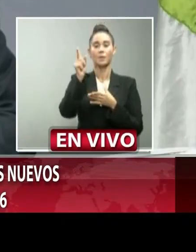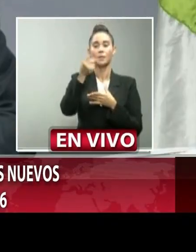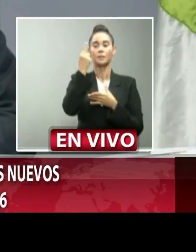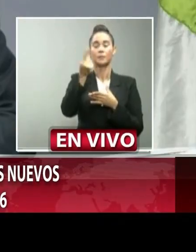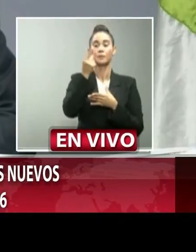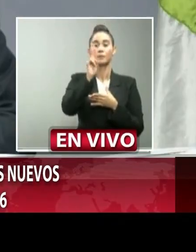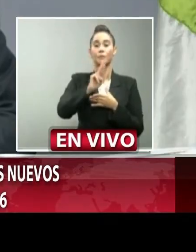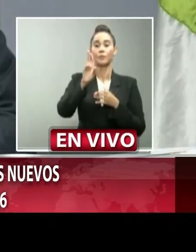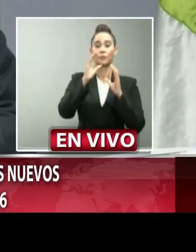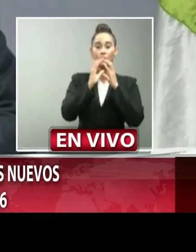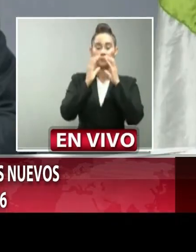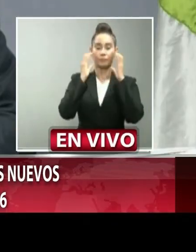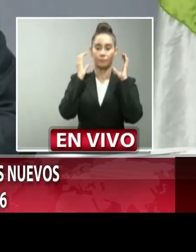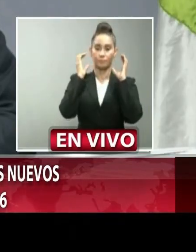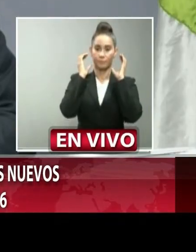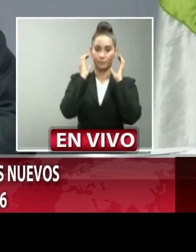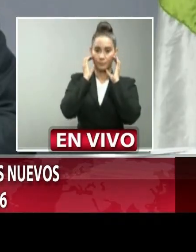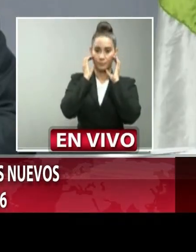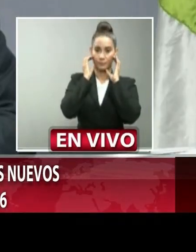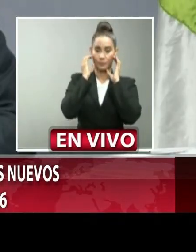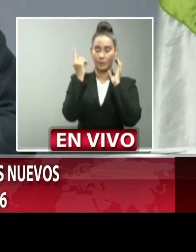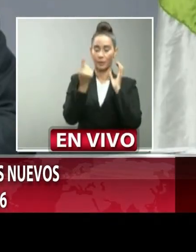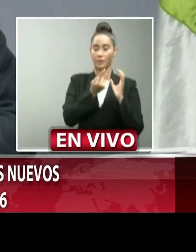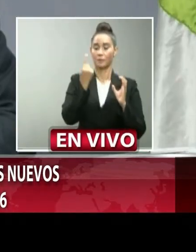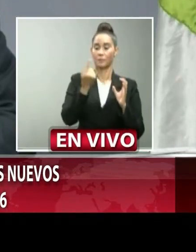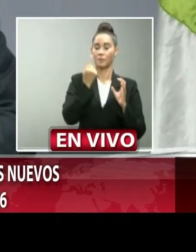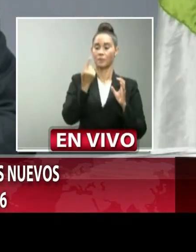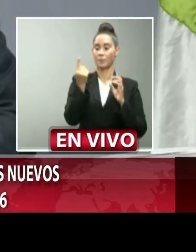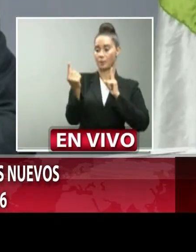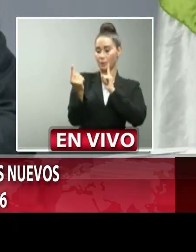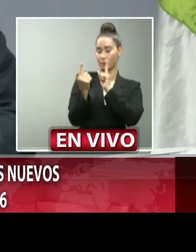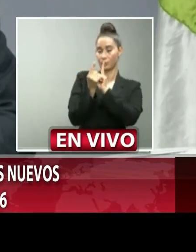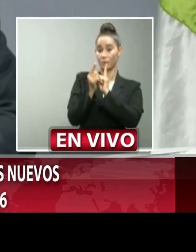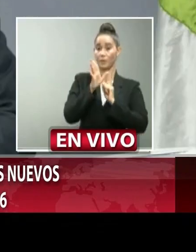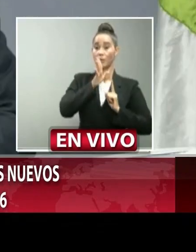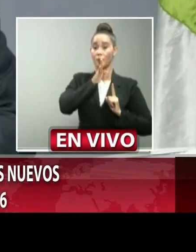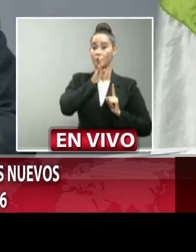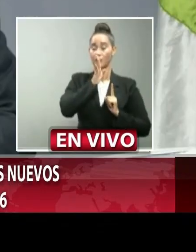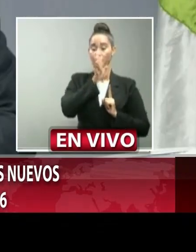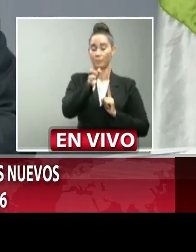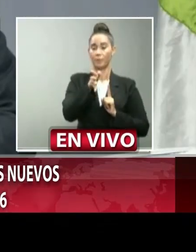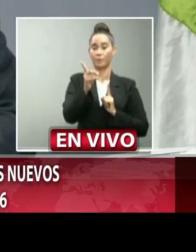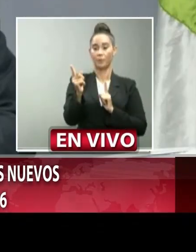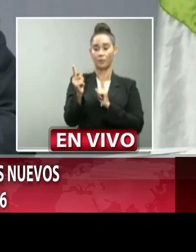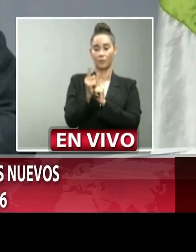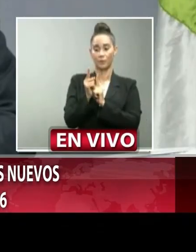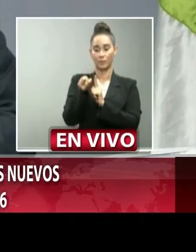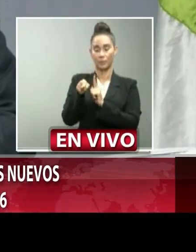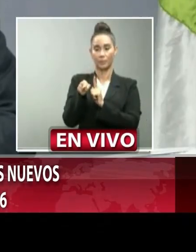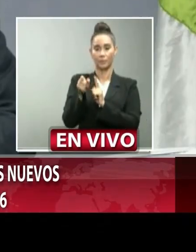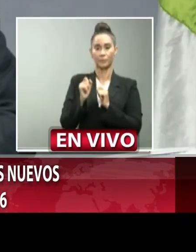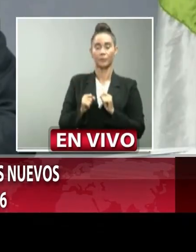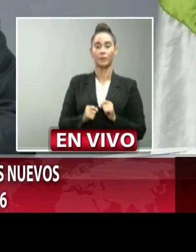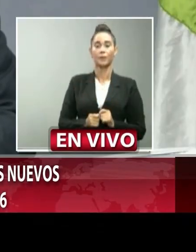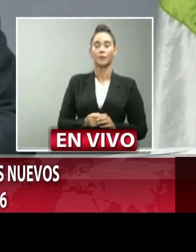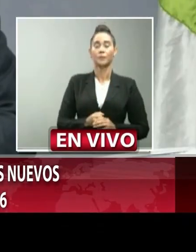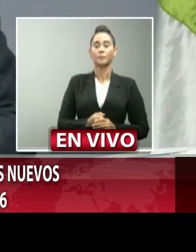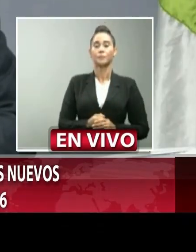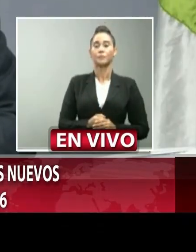siempre la mascarilla cada vez que nos acerquemos a estas personas vulnerables